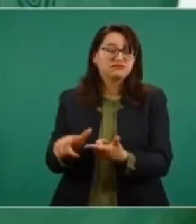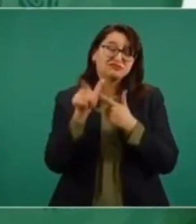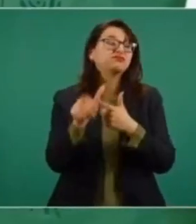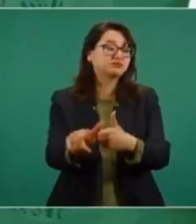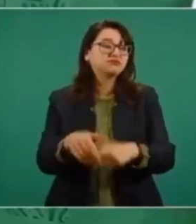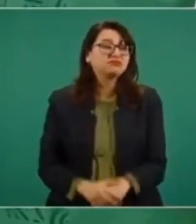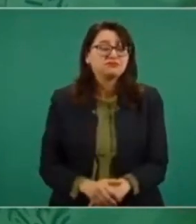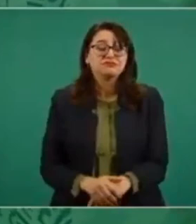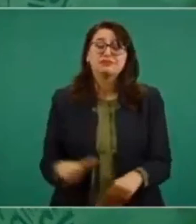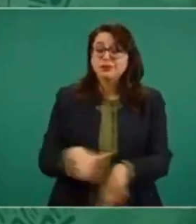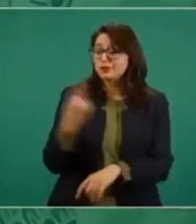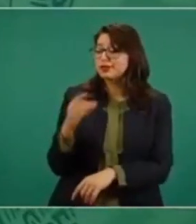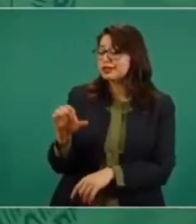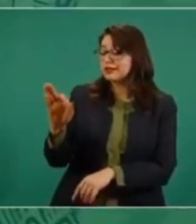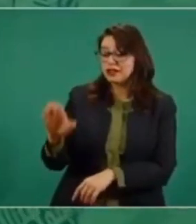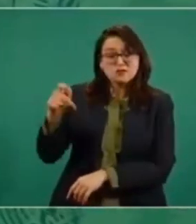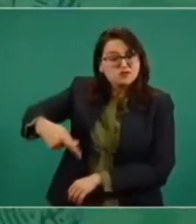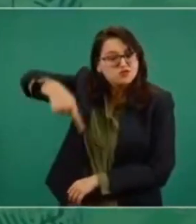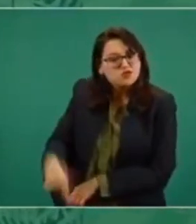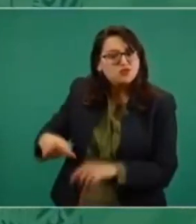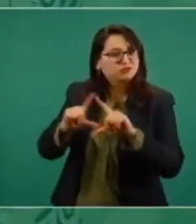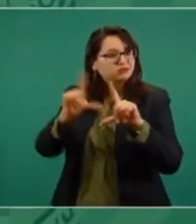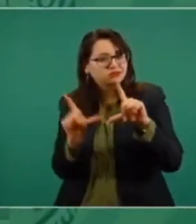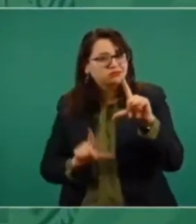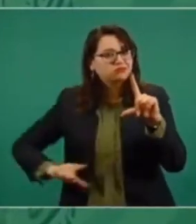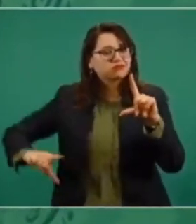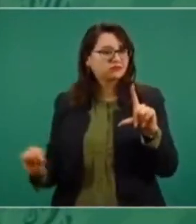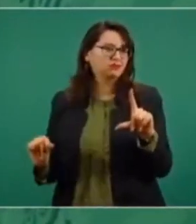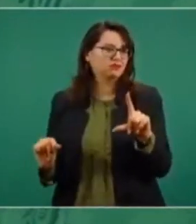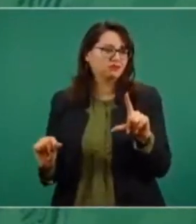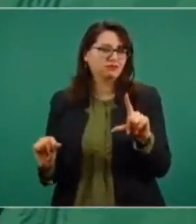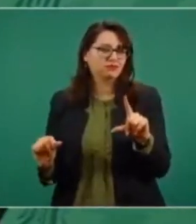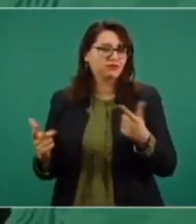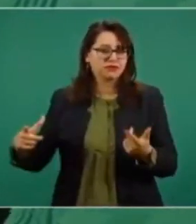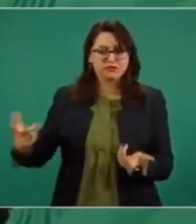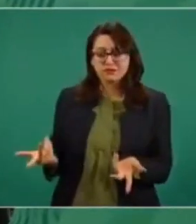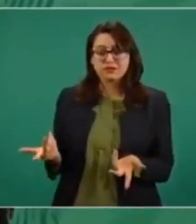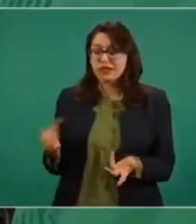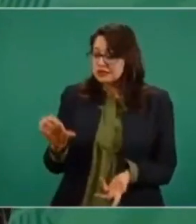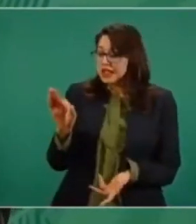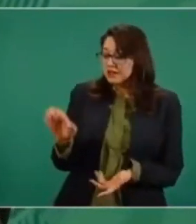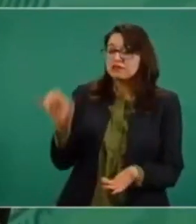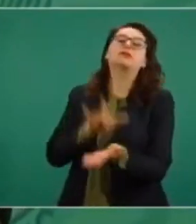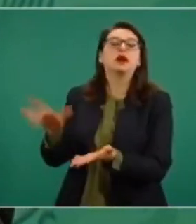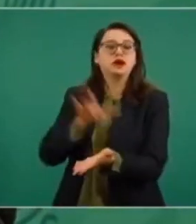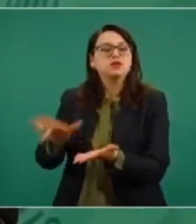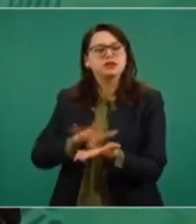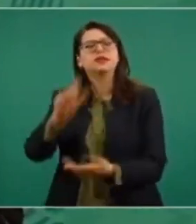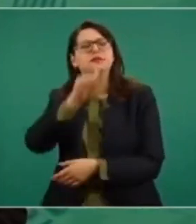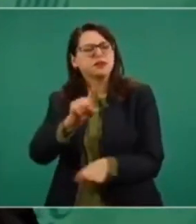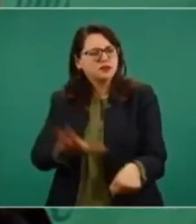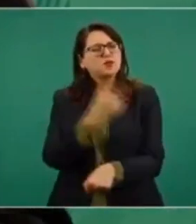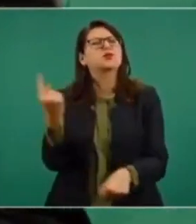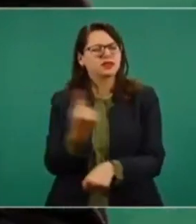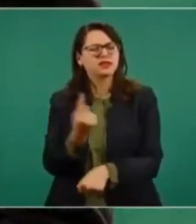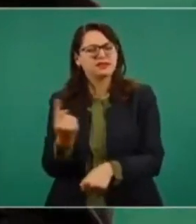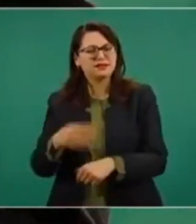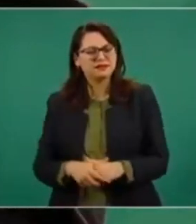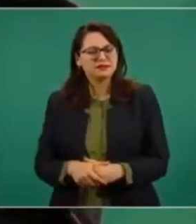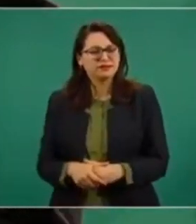una empresa pública y que, entre otras cosas, apoyamos a la Comisión Federal de Electricidad, porque